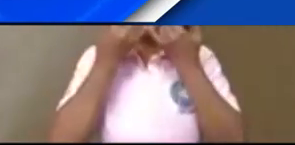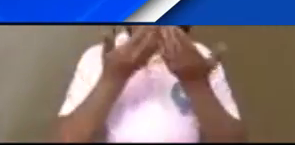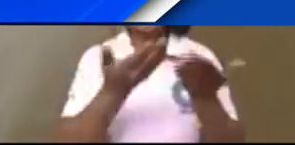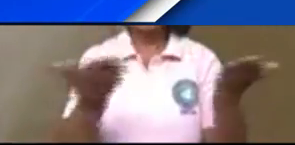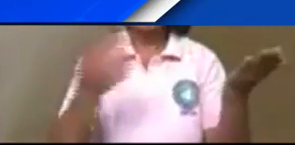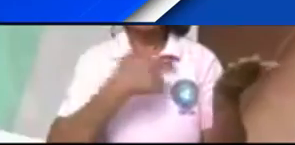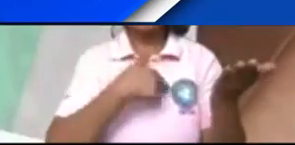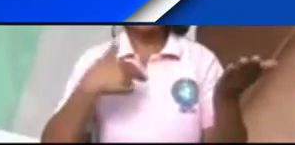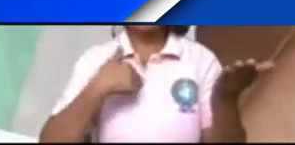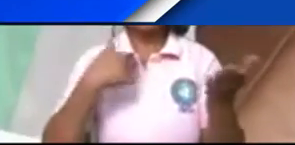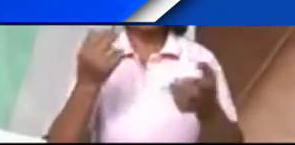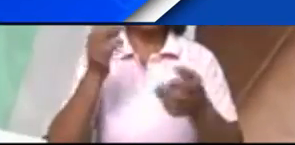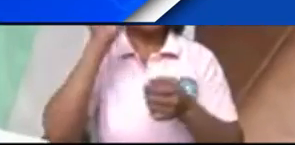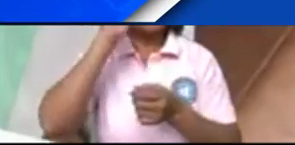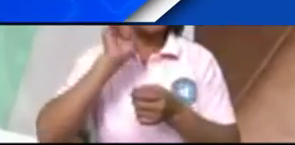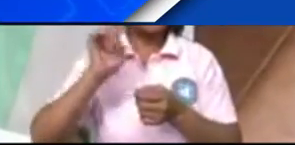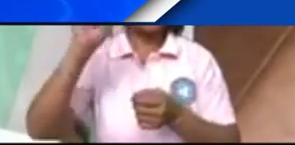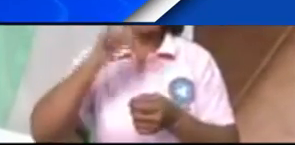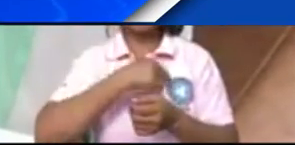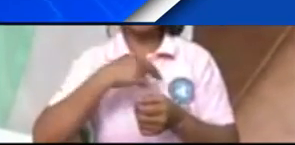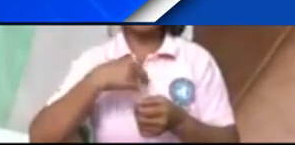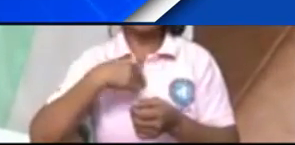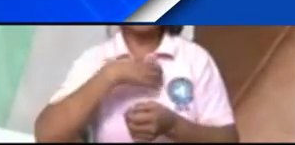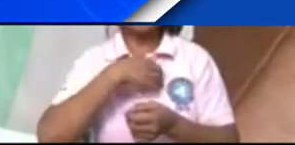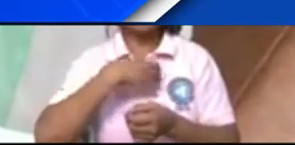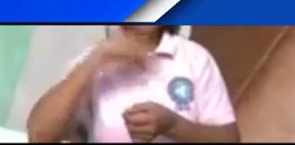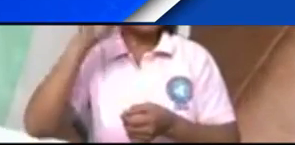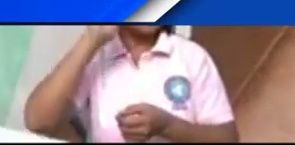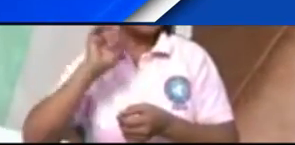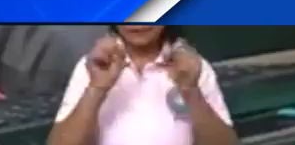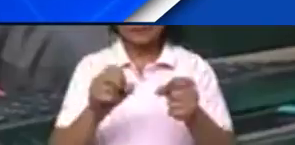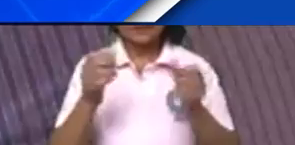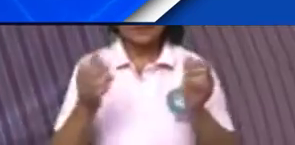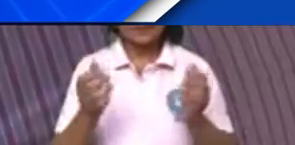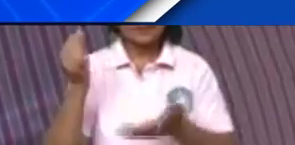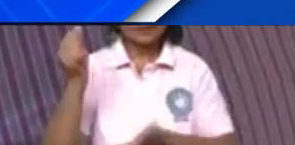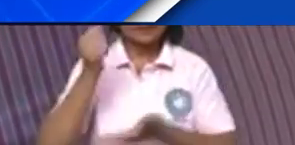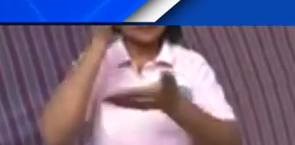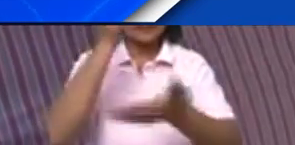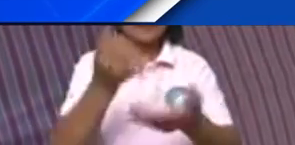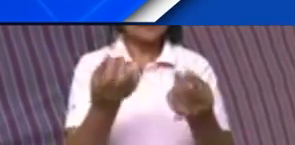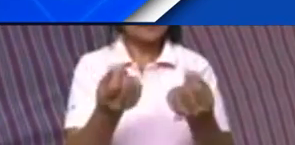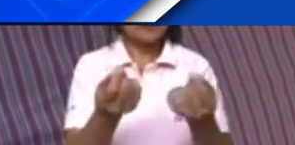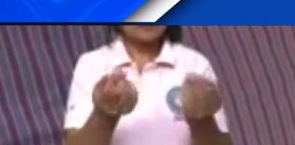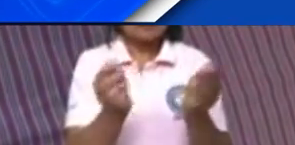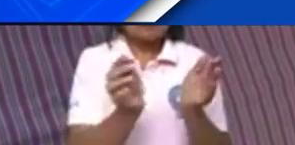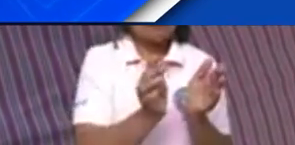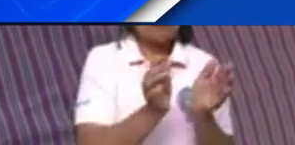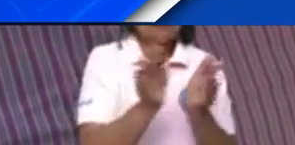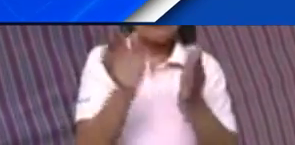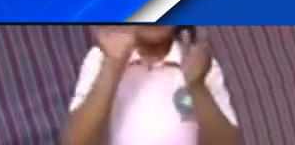públicas se puedan ir adaptando a la transformación digital. Para Noticias 12, Gabriela Solórzano.